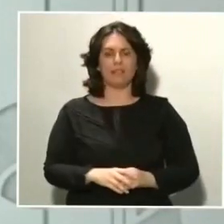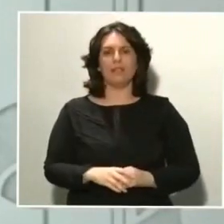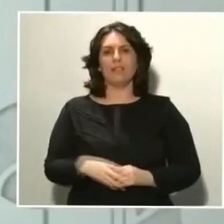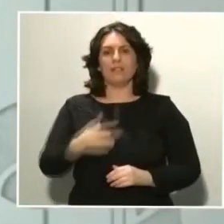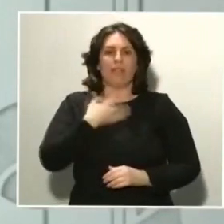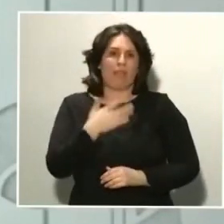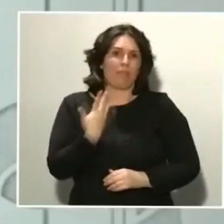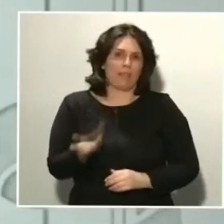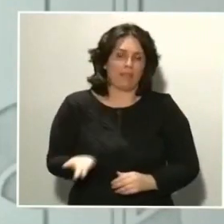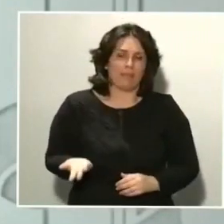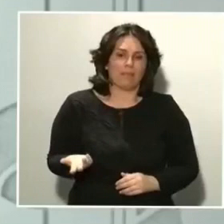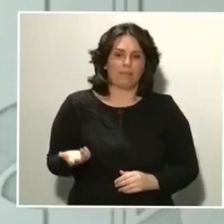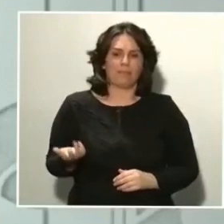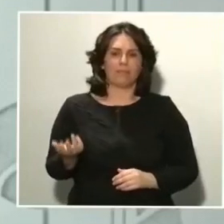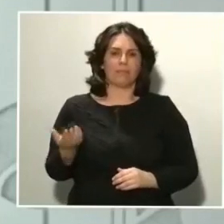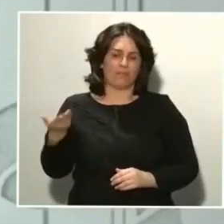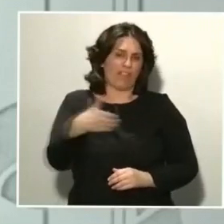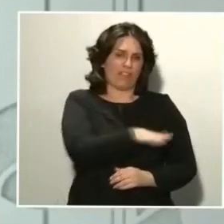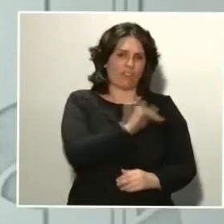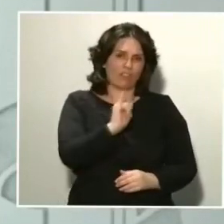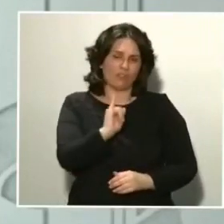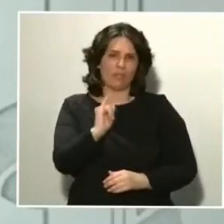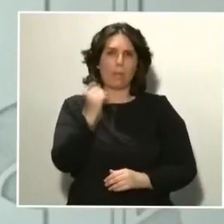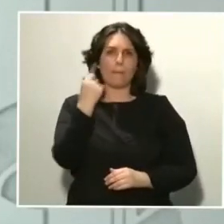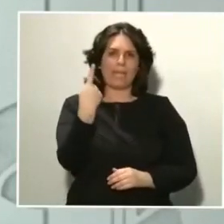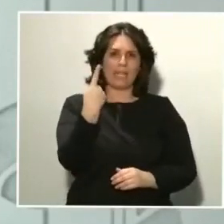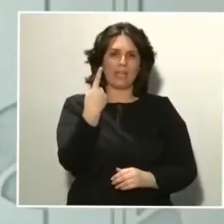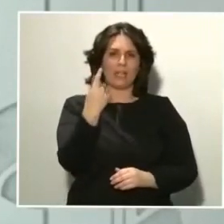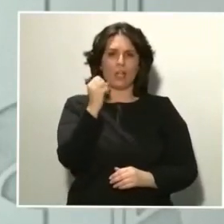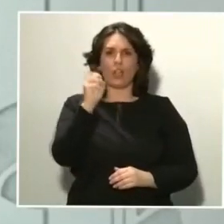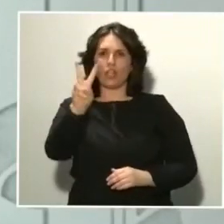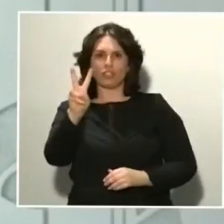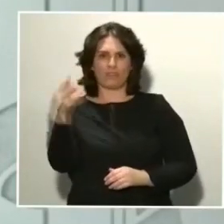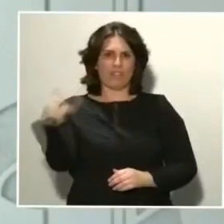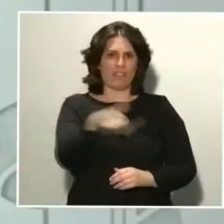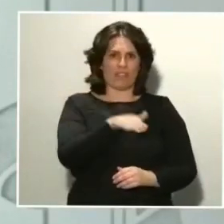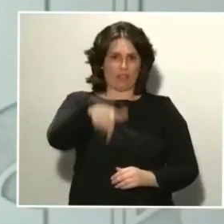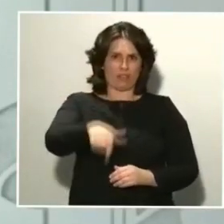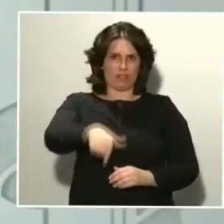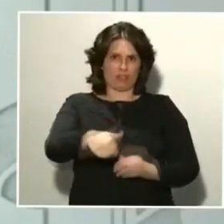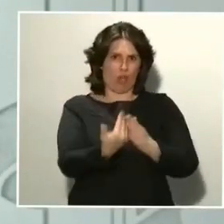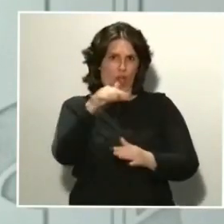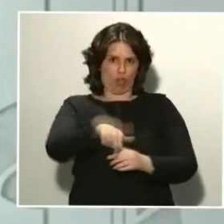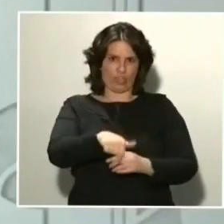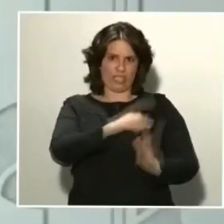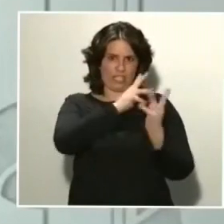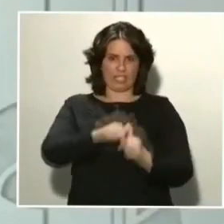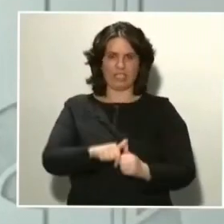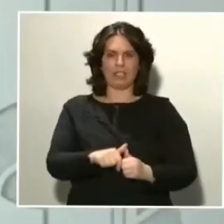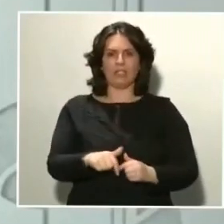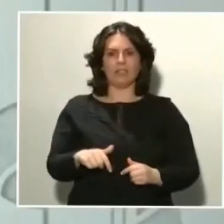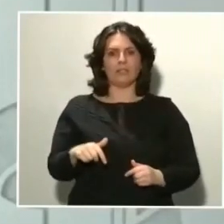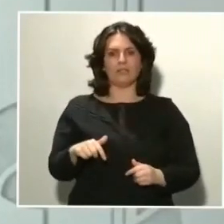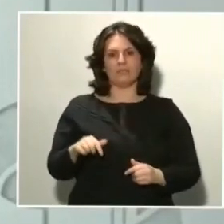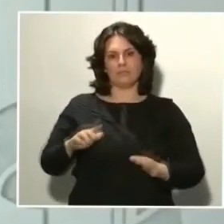contando fallecidos. Hay 1.002 fallecidos a fecha de hoy y esto es una realidad que,